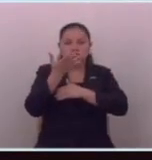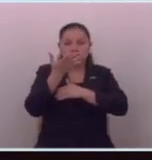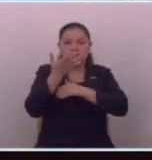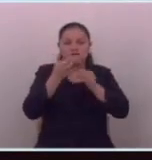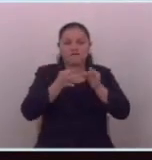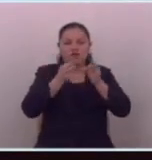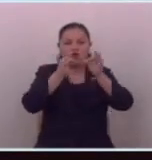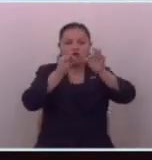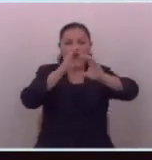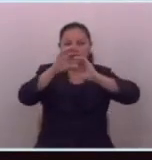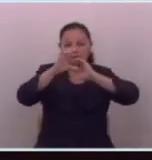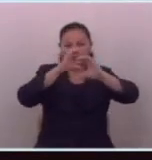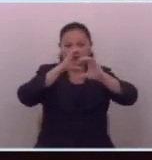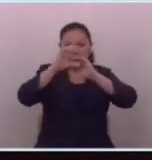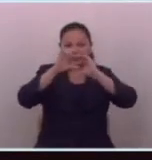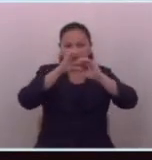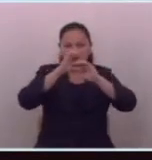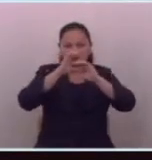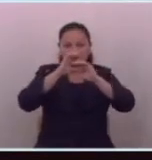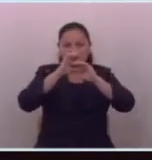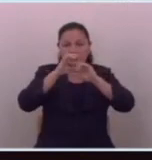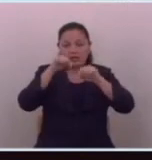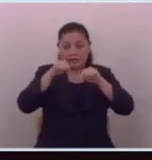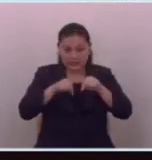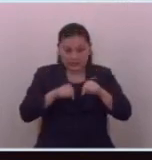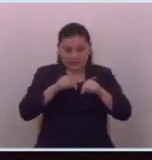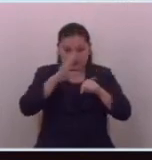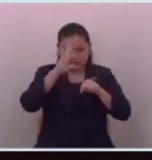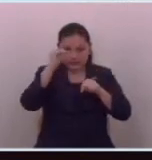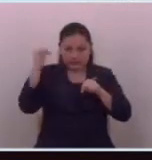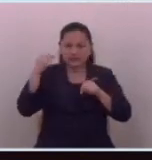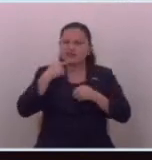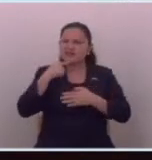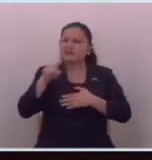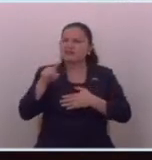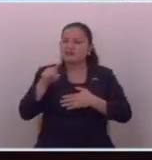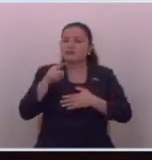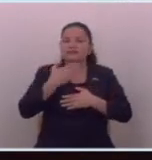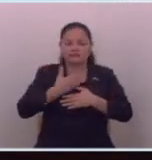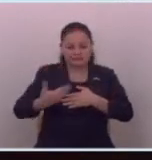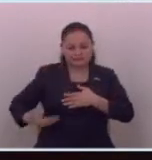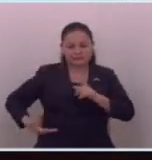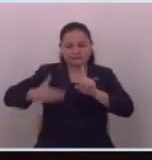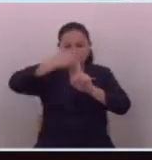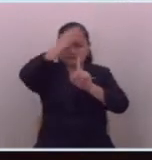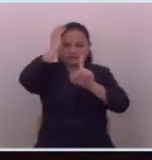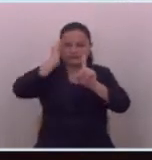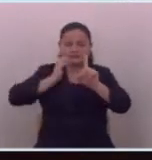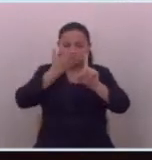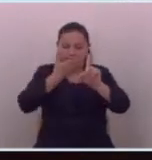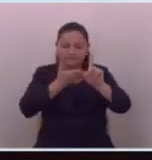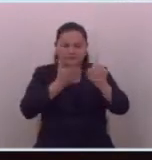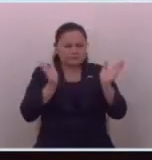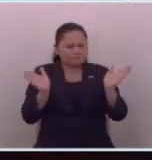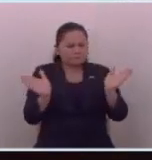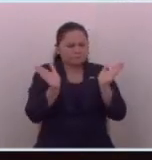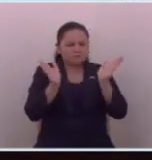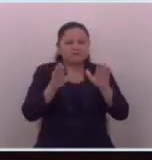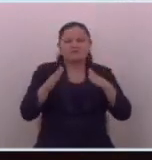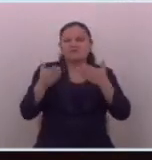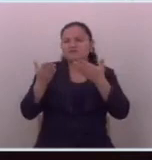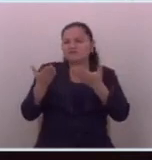de comunicación en este país fue el presidente Nayib Bukele ¿por qué?